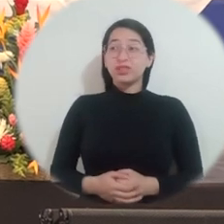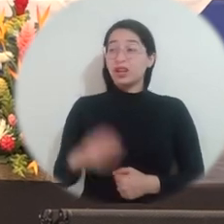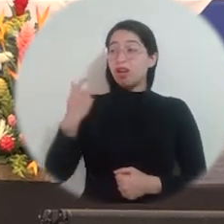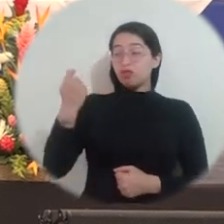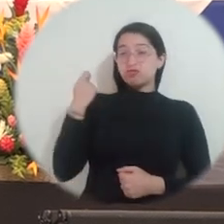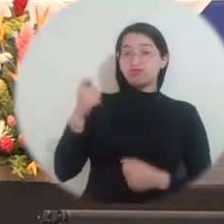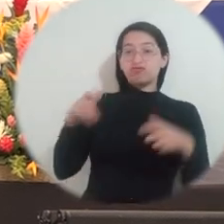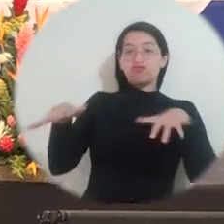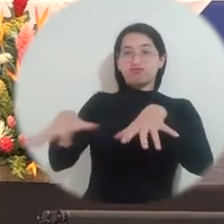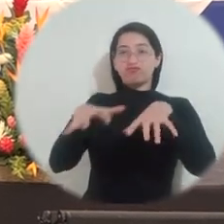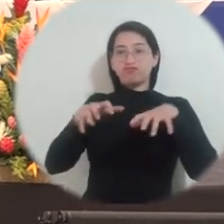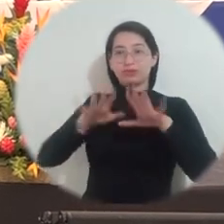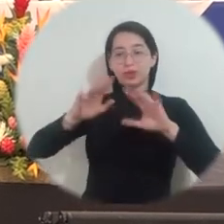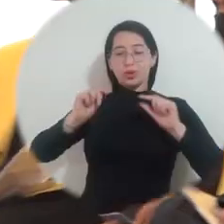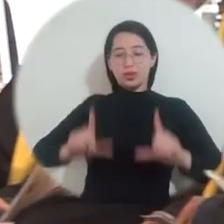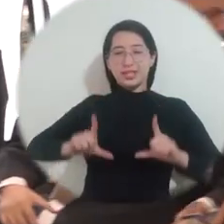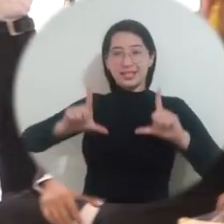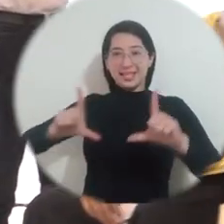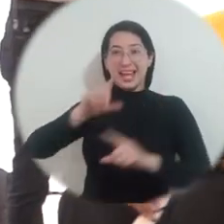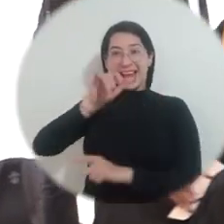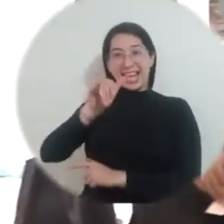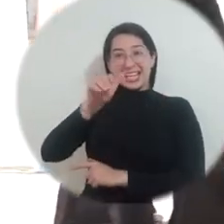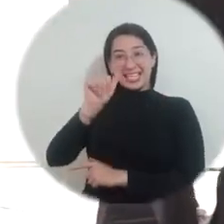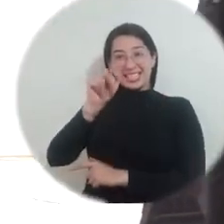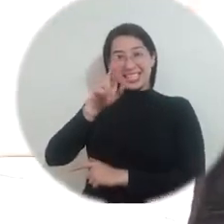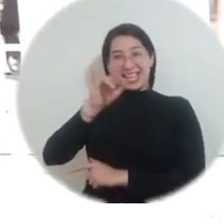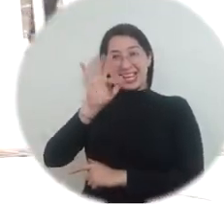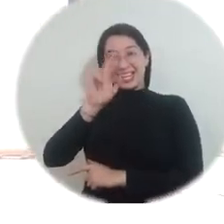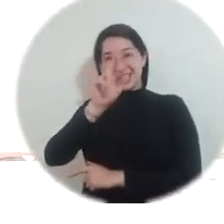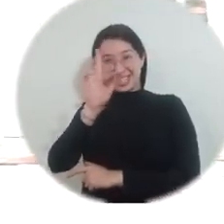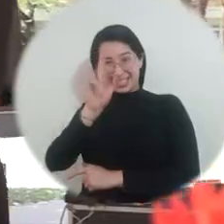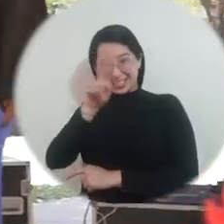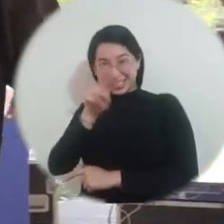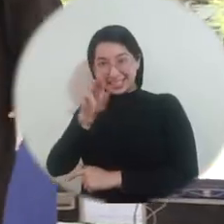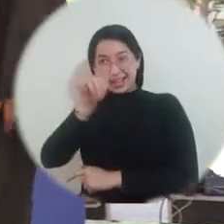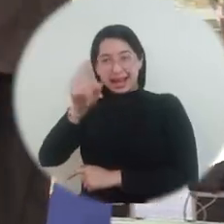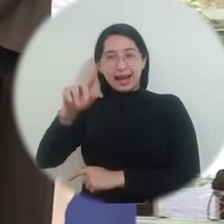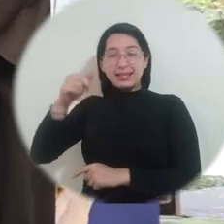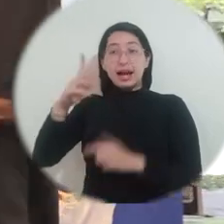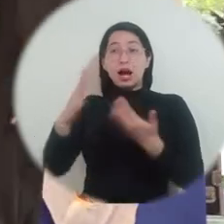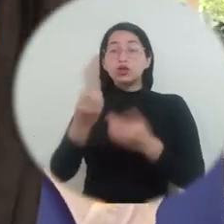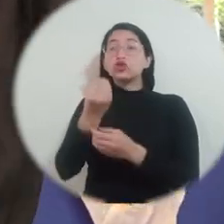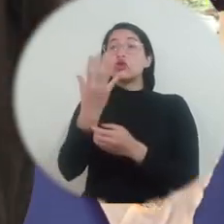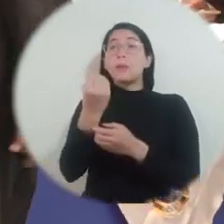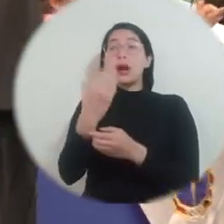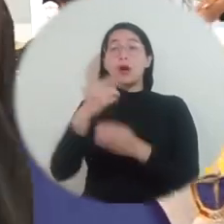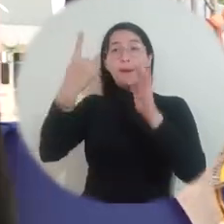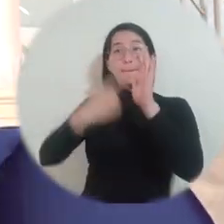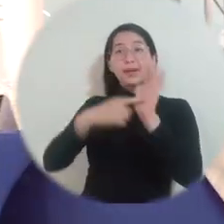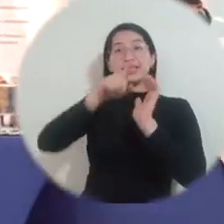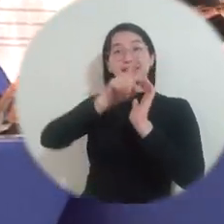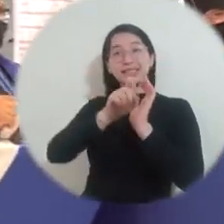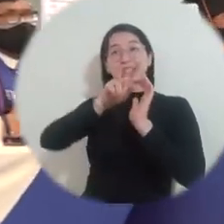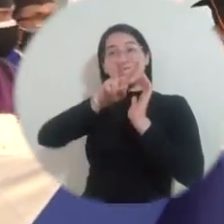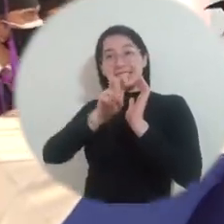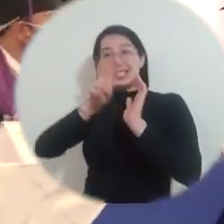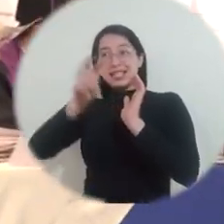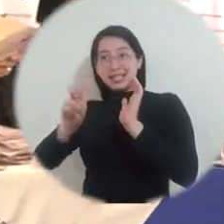En la última ceremonia de graduación, Yaritza Noemí Perea Sarmiento se convirtió en la graduada número